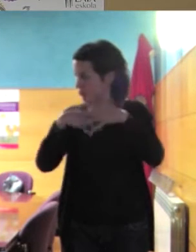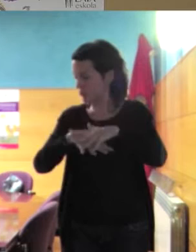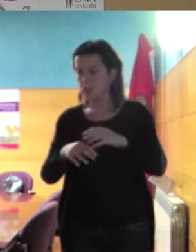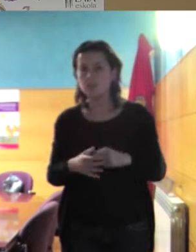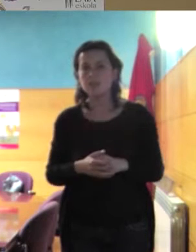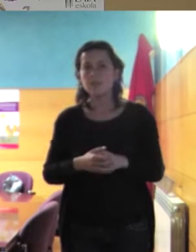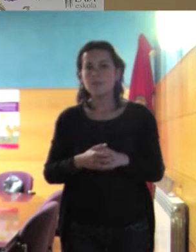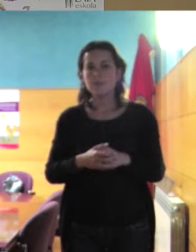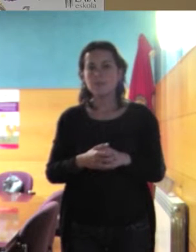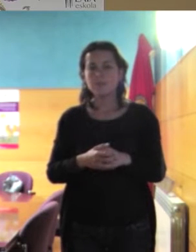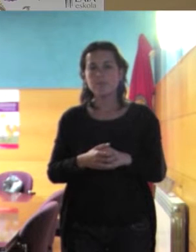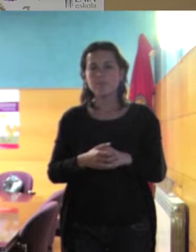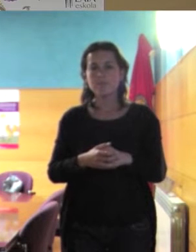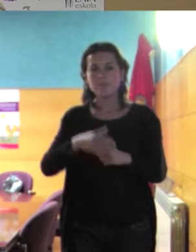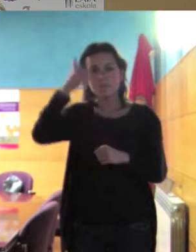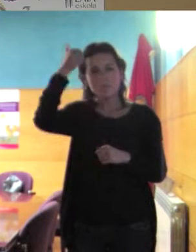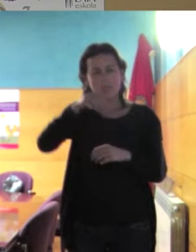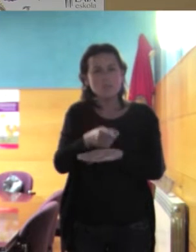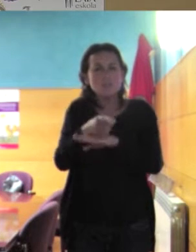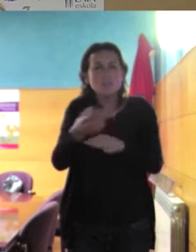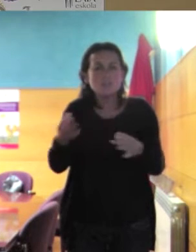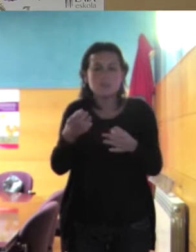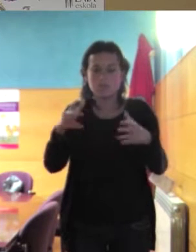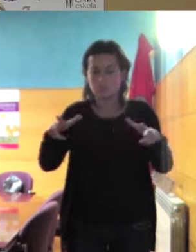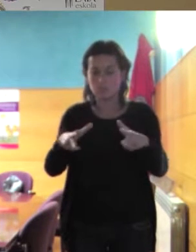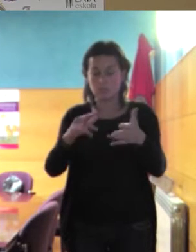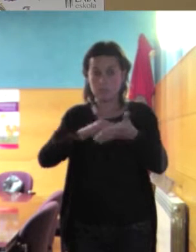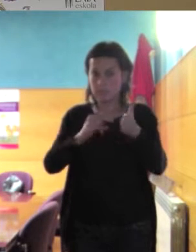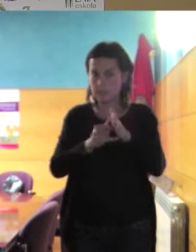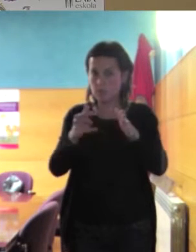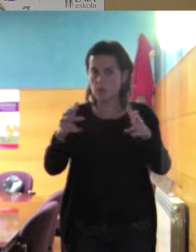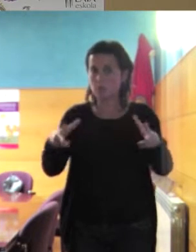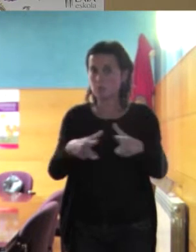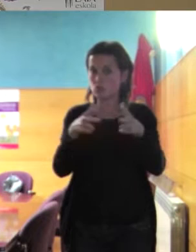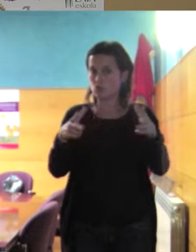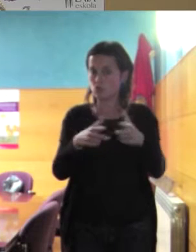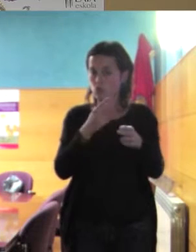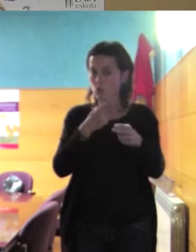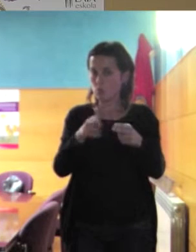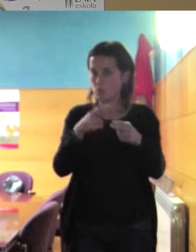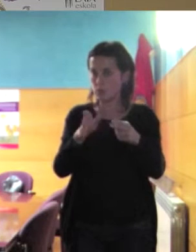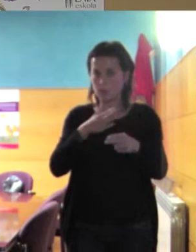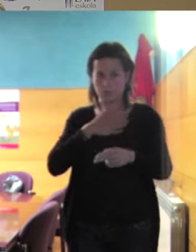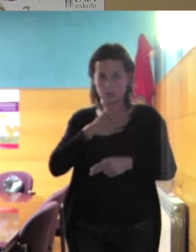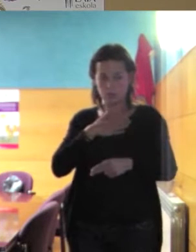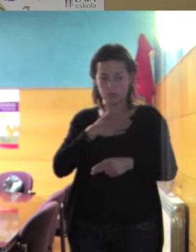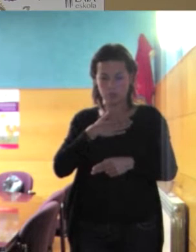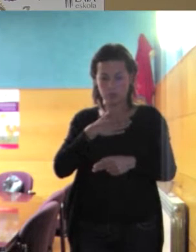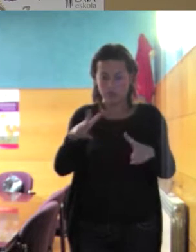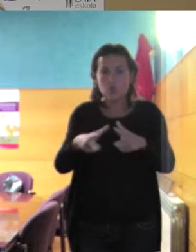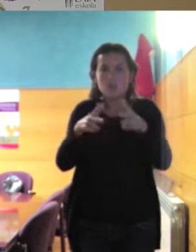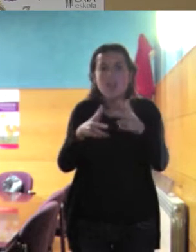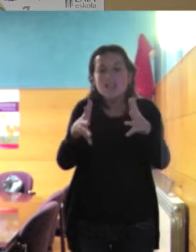es un sistema sociopolítico que es el nuestro, es la estructura de nuestra sociedad